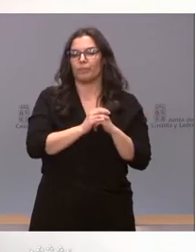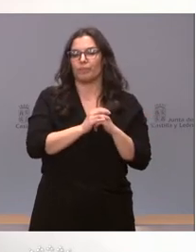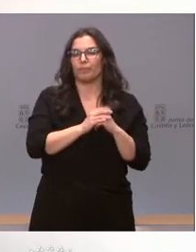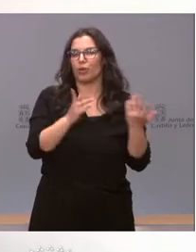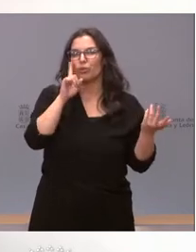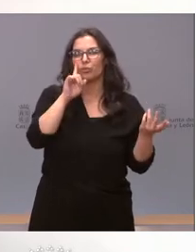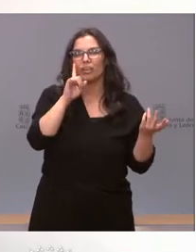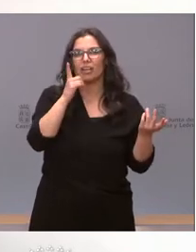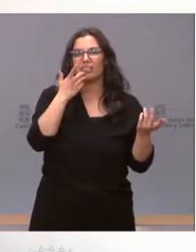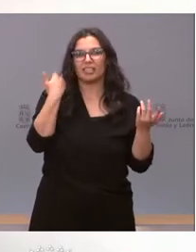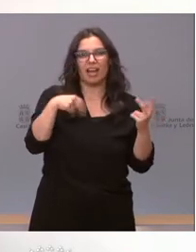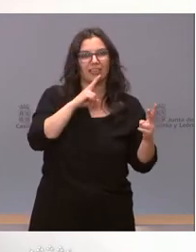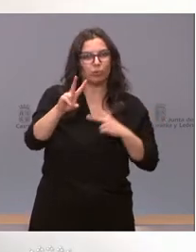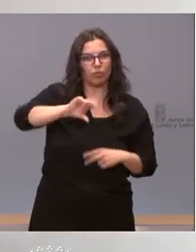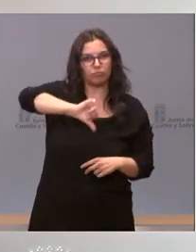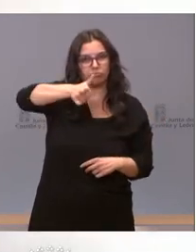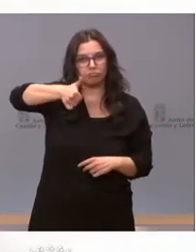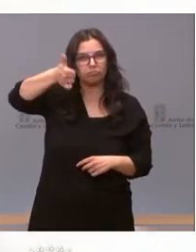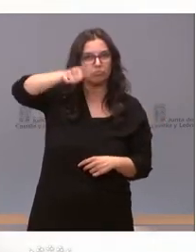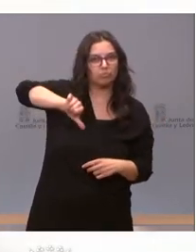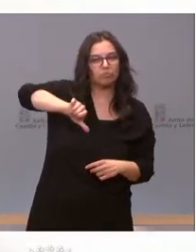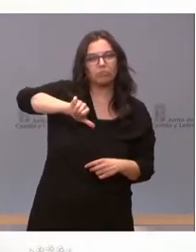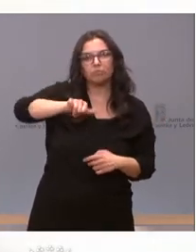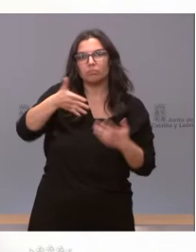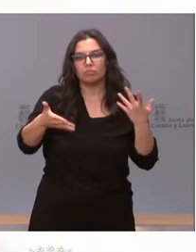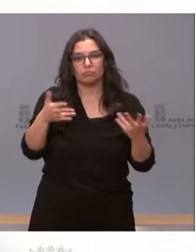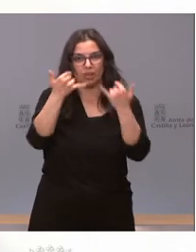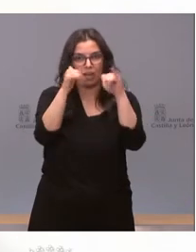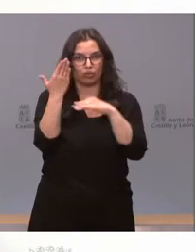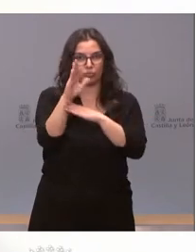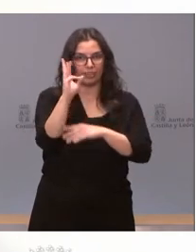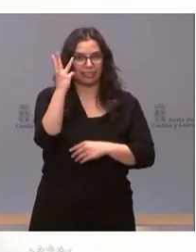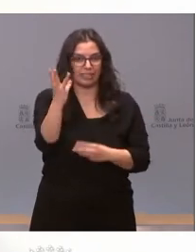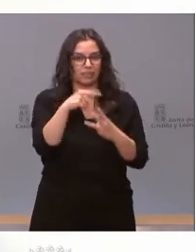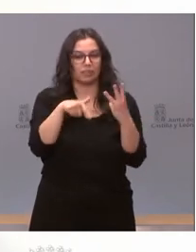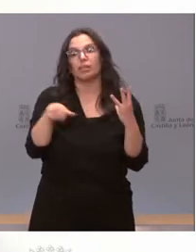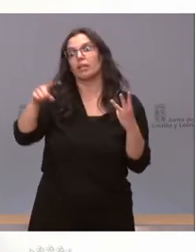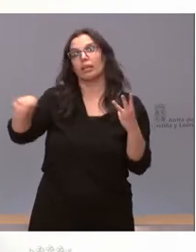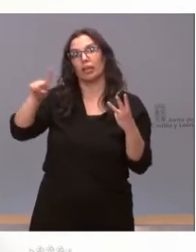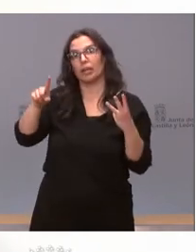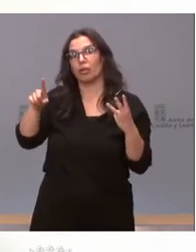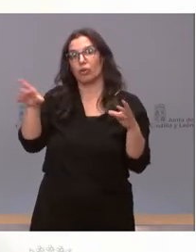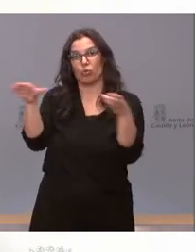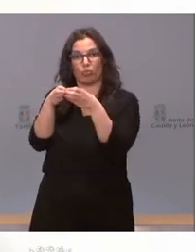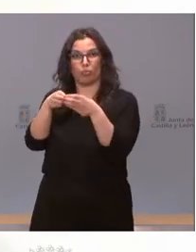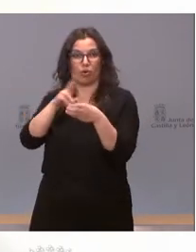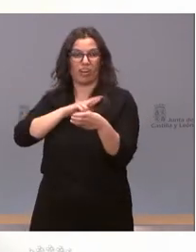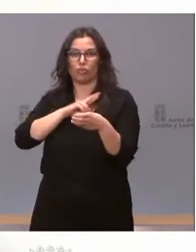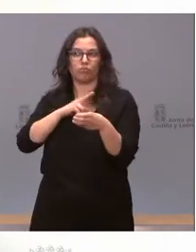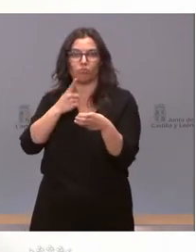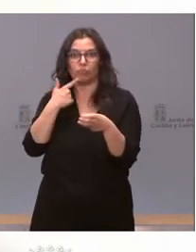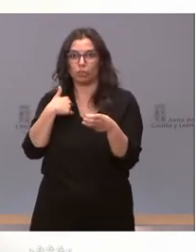No sé si hay respuesta ya en cara a esos tres actos. Las cofradías, por el momento, nos confirman que no saben nada. Me gustaría saber si hay